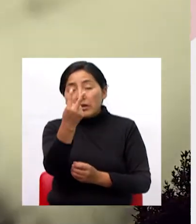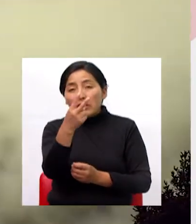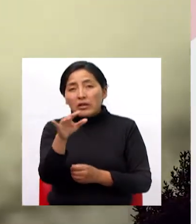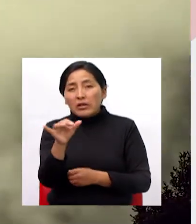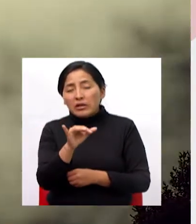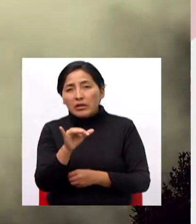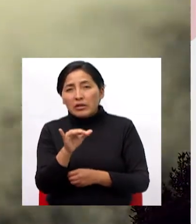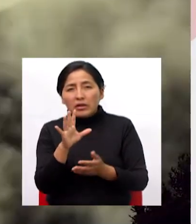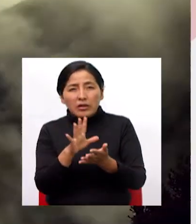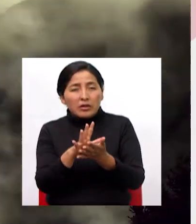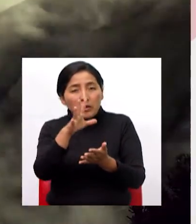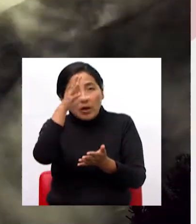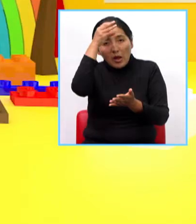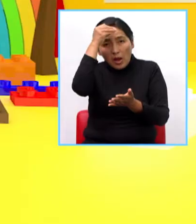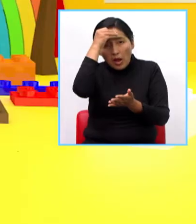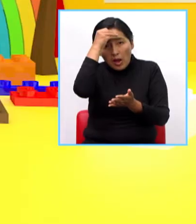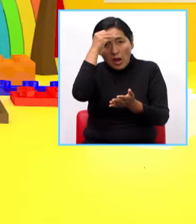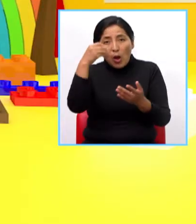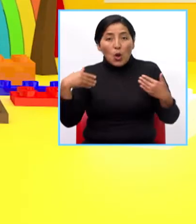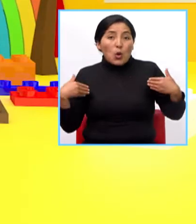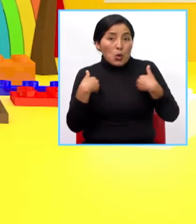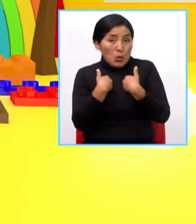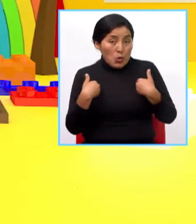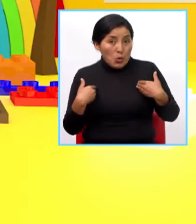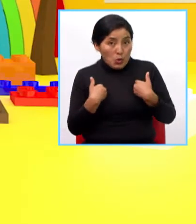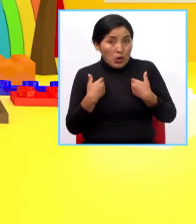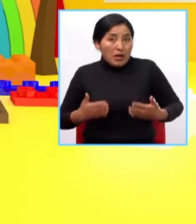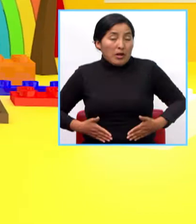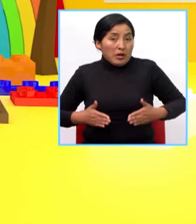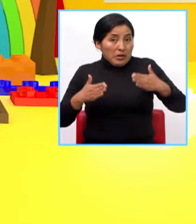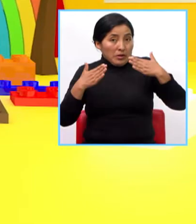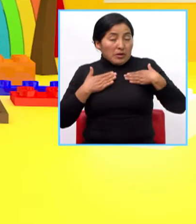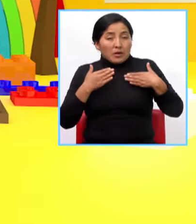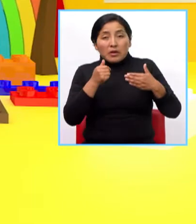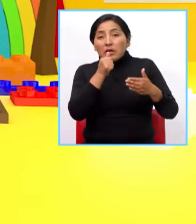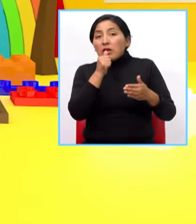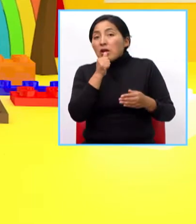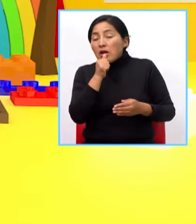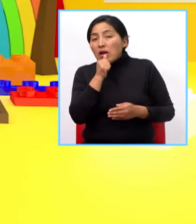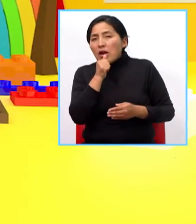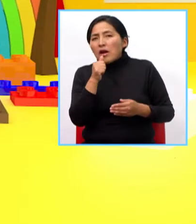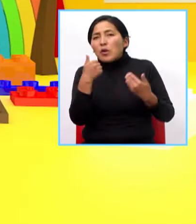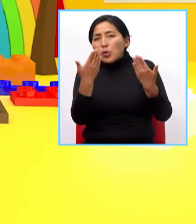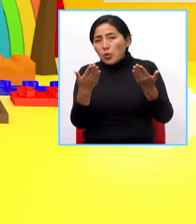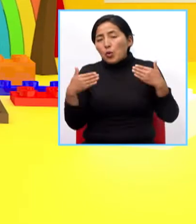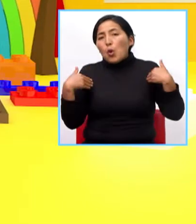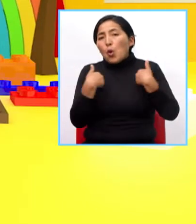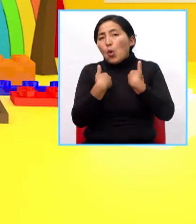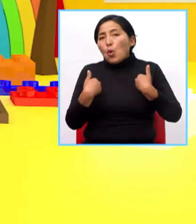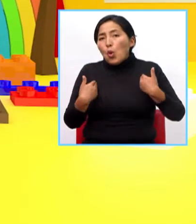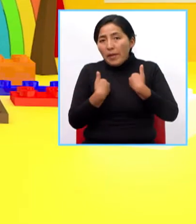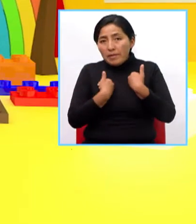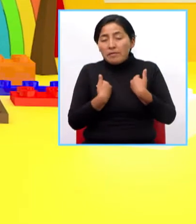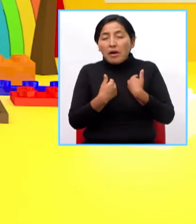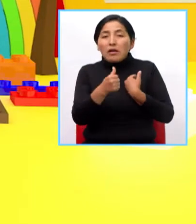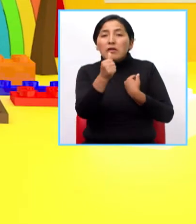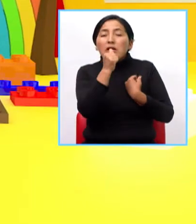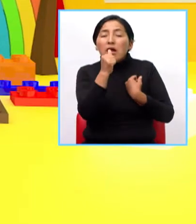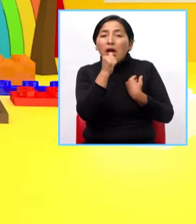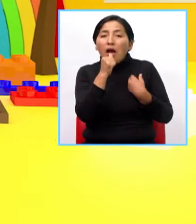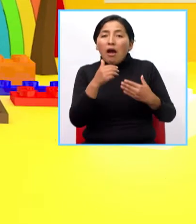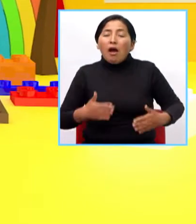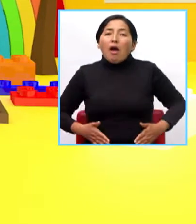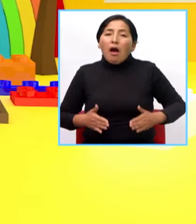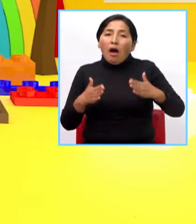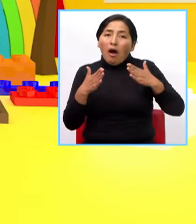y aprender un poquito de los animales acuáticos por ejemplo los animales acuáticos viven